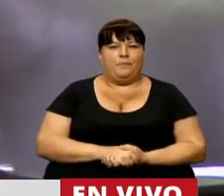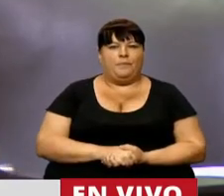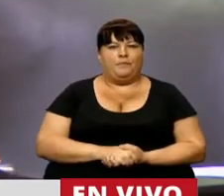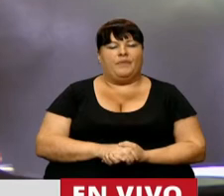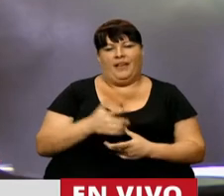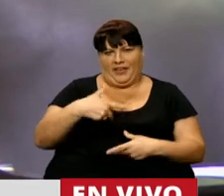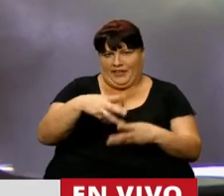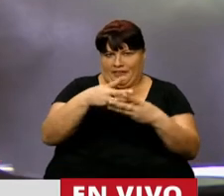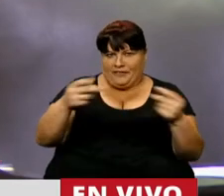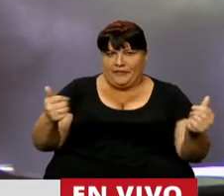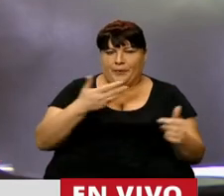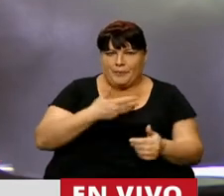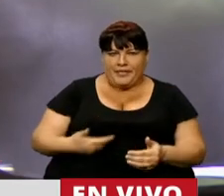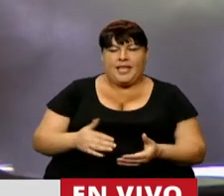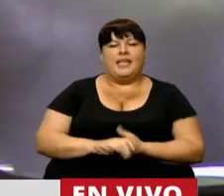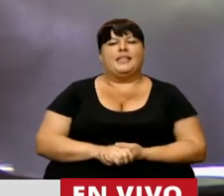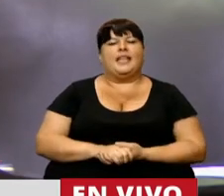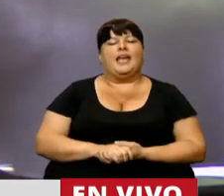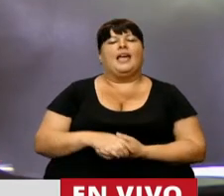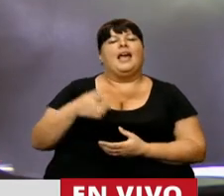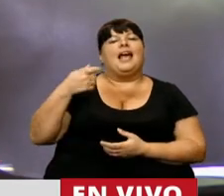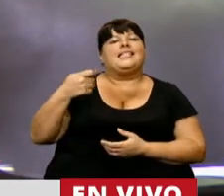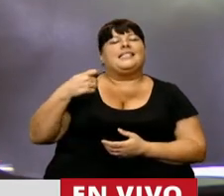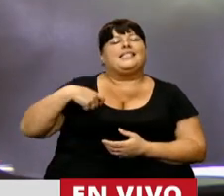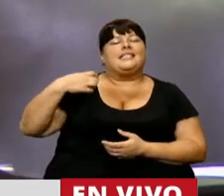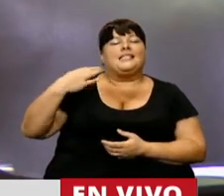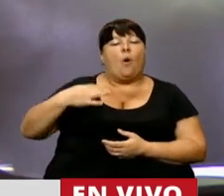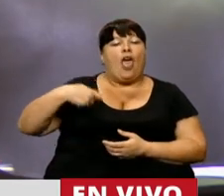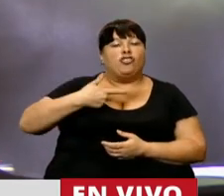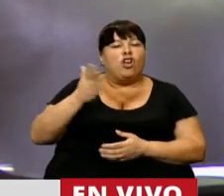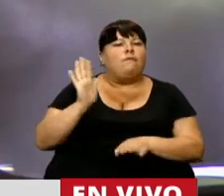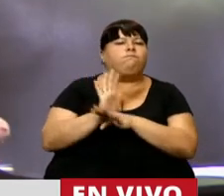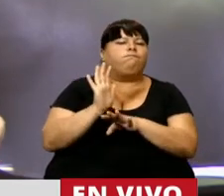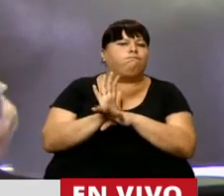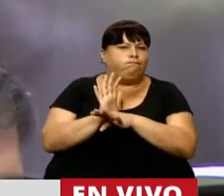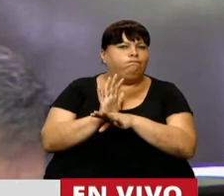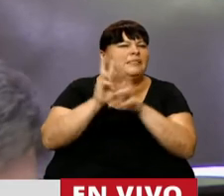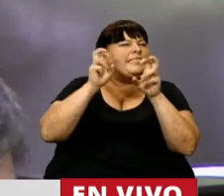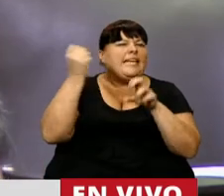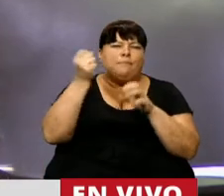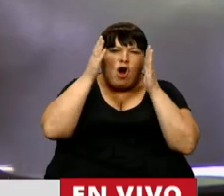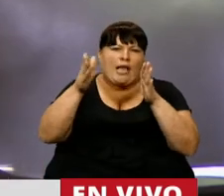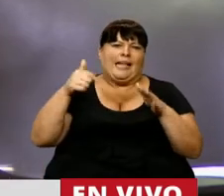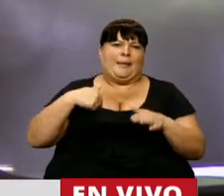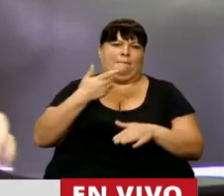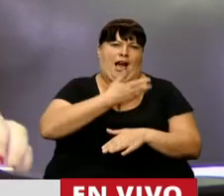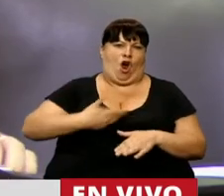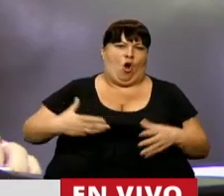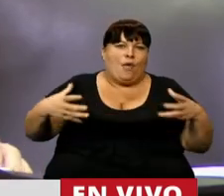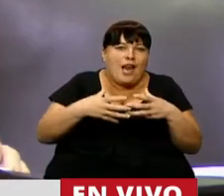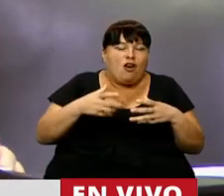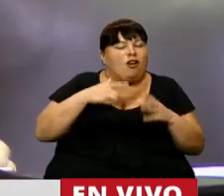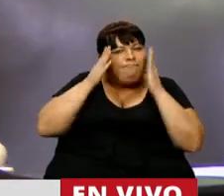Para ir cerrando, señor Presidente, la seguridad social representa un tema prioritario para nuestra fuerza